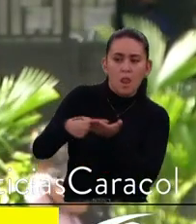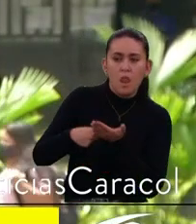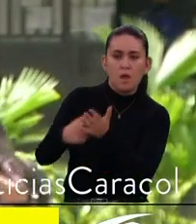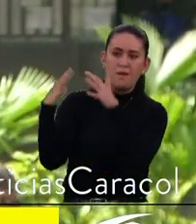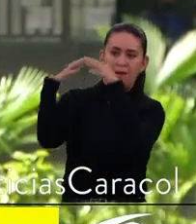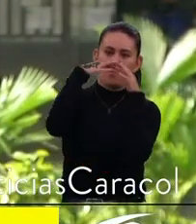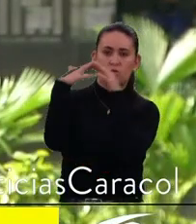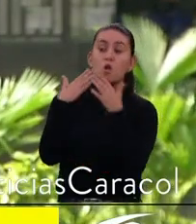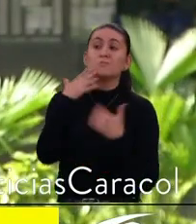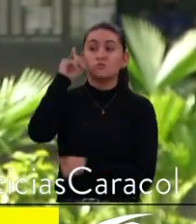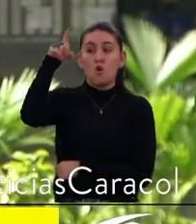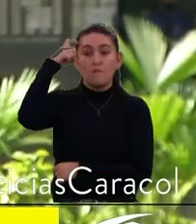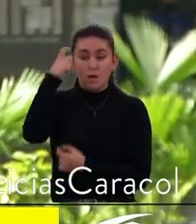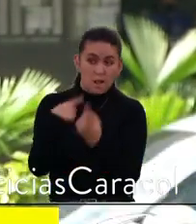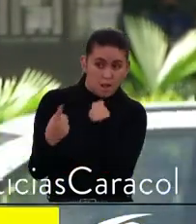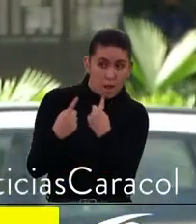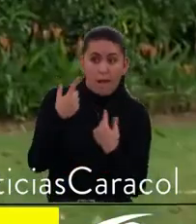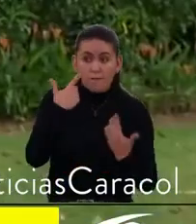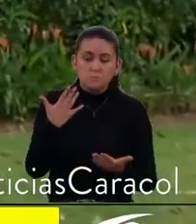por parte del gobierno nacional.